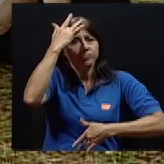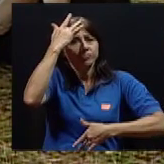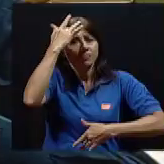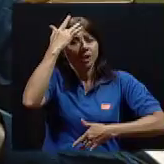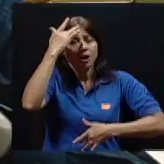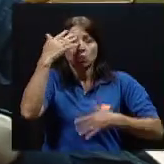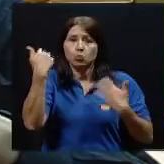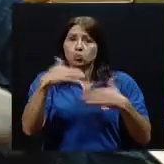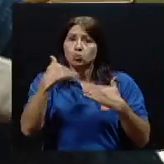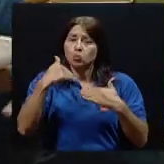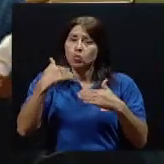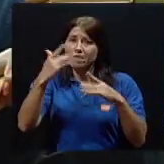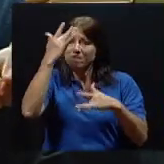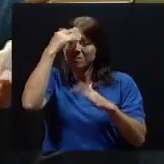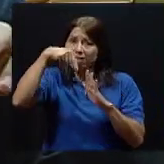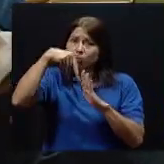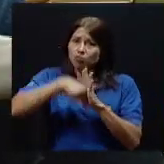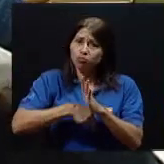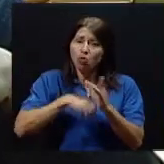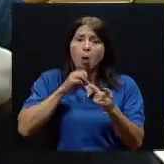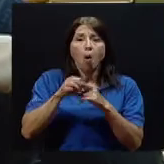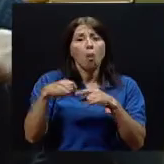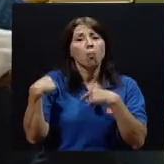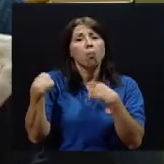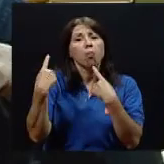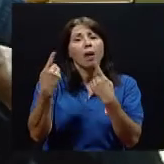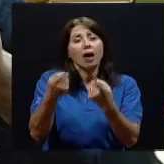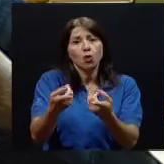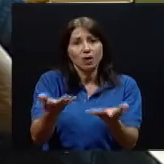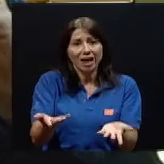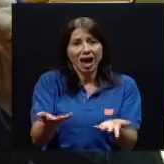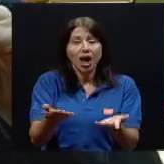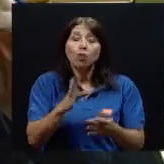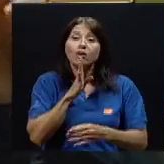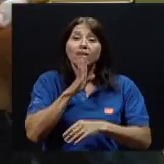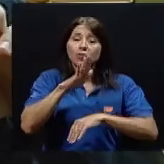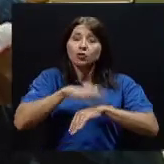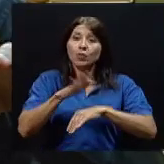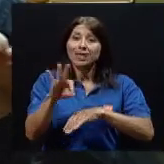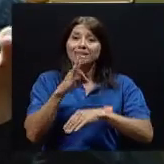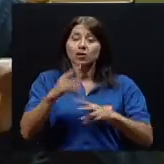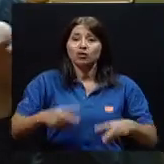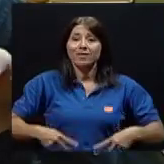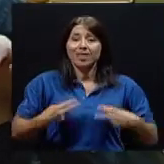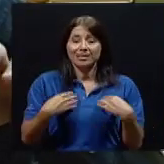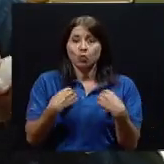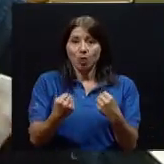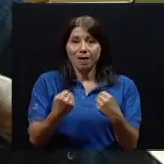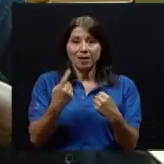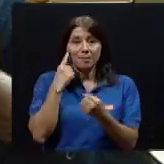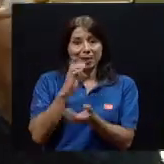agudo. Entonces, cuando hablamos de estilos de vida saludable y aquellas que vayan a incidir directamente en el síndrome cardiorrenal, entonces son aquellos